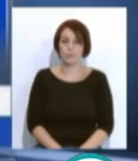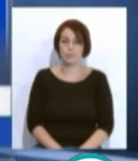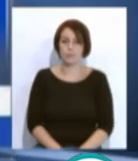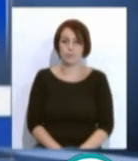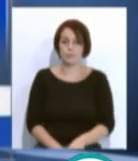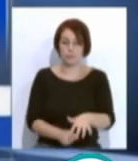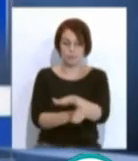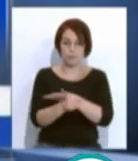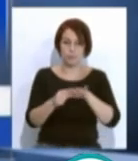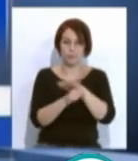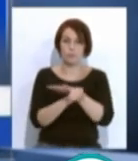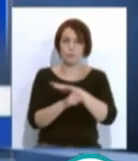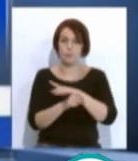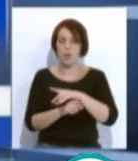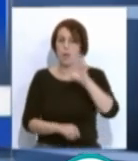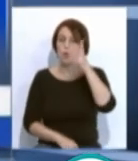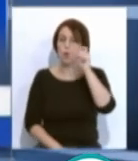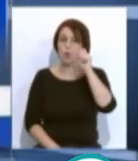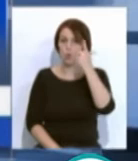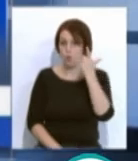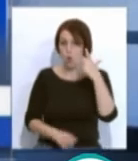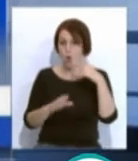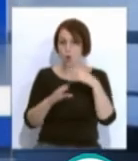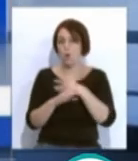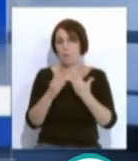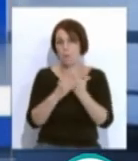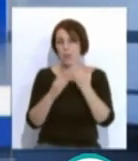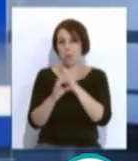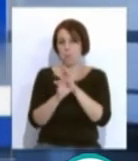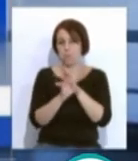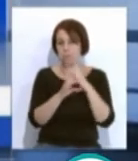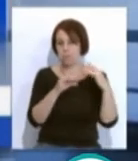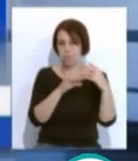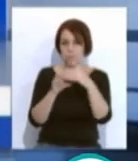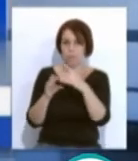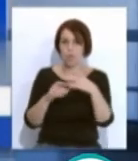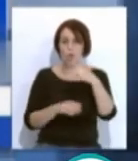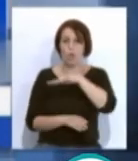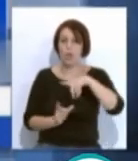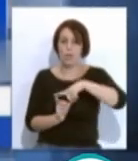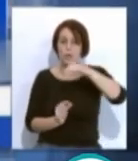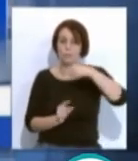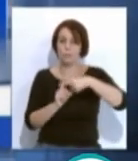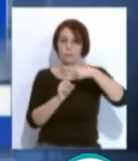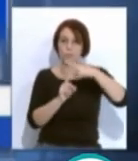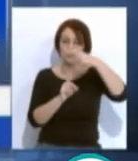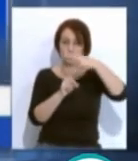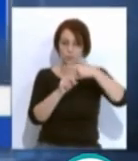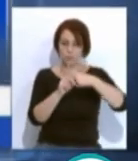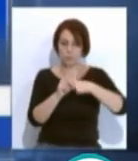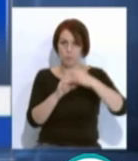Para la provincia se esperan cielos soleados con nieblas matinales en el estrecho. Las temperaturas mínimas en descenso, que marcarán